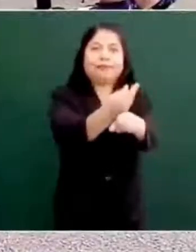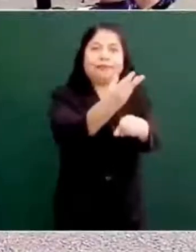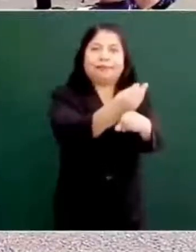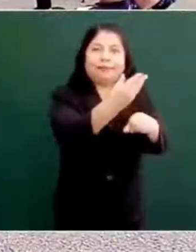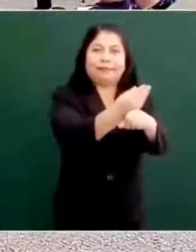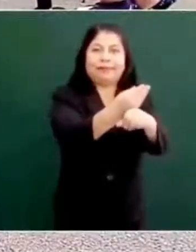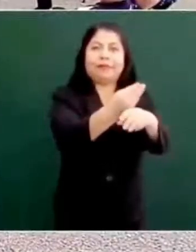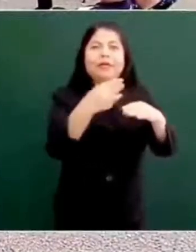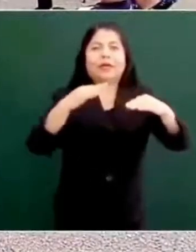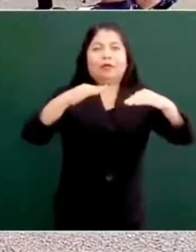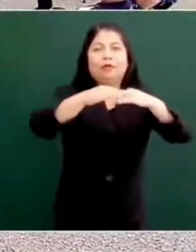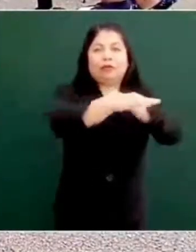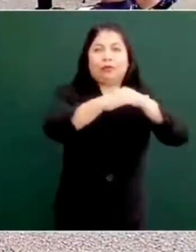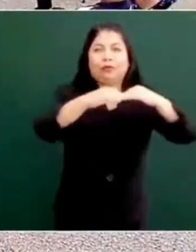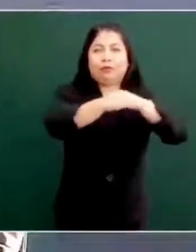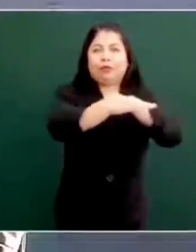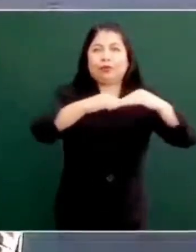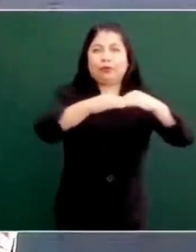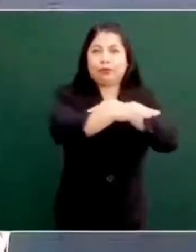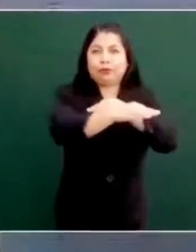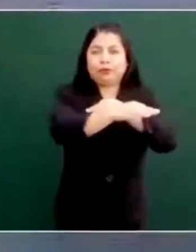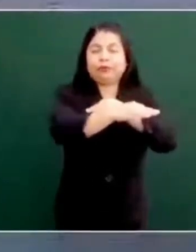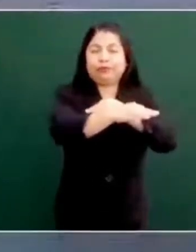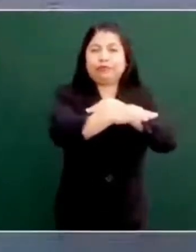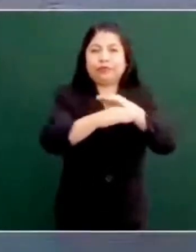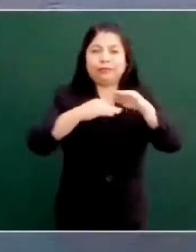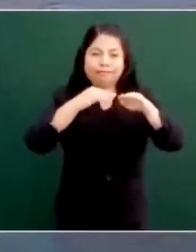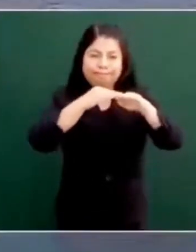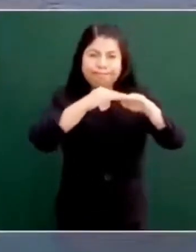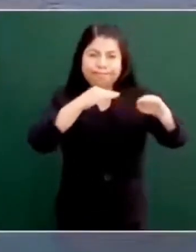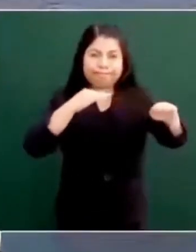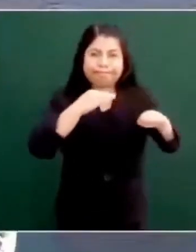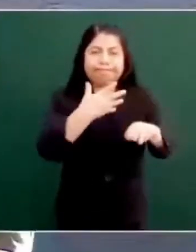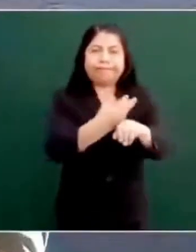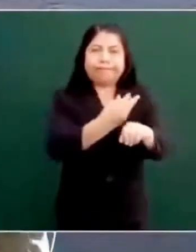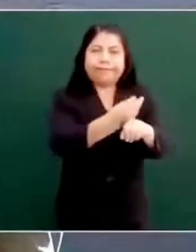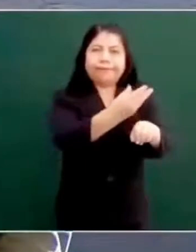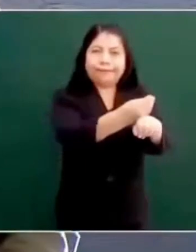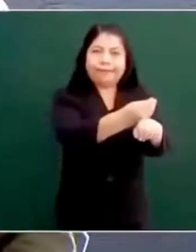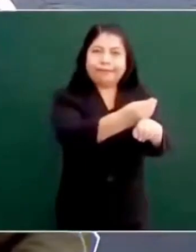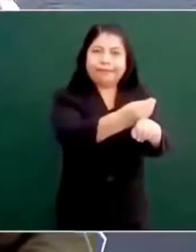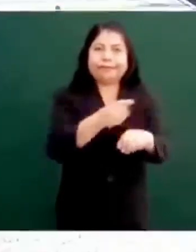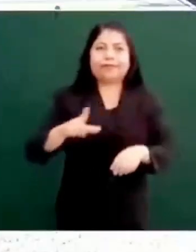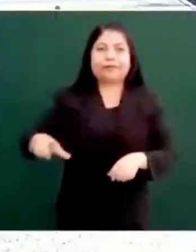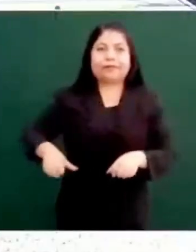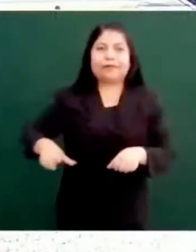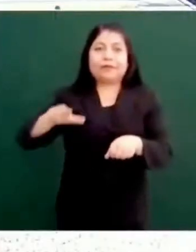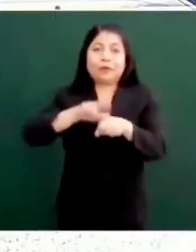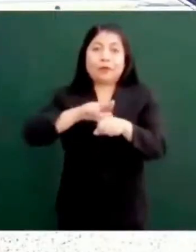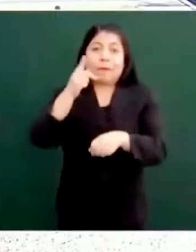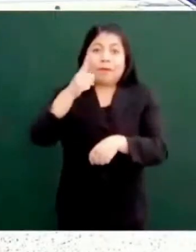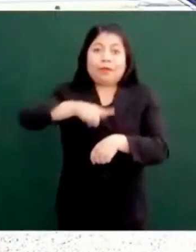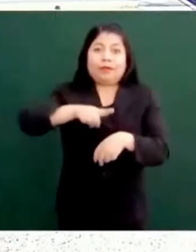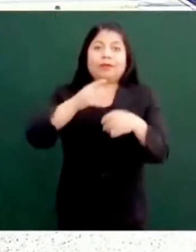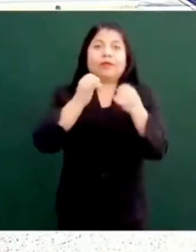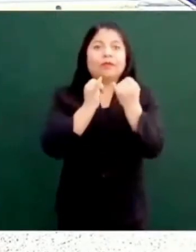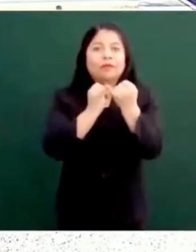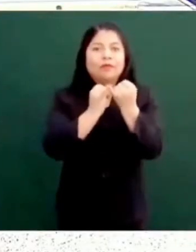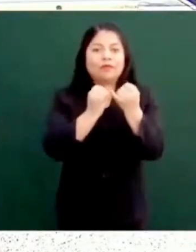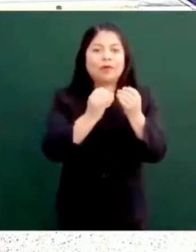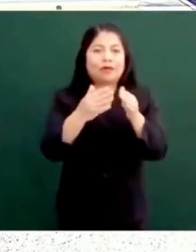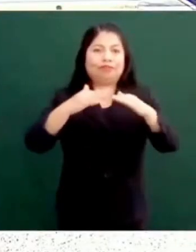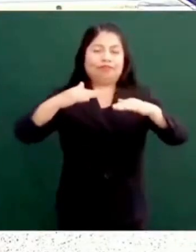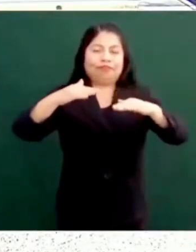carpeta asfáltica, que aparte, por petición de los ejidatarios, y con intervención de la gobernadora va a tener una ciclovía para comunicar